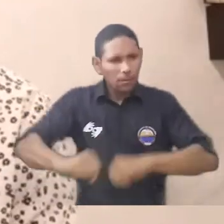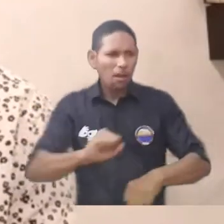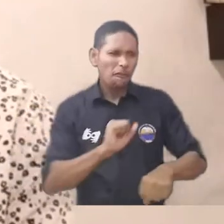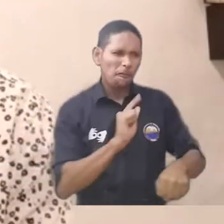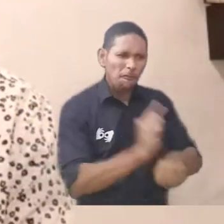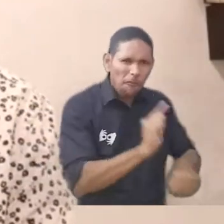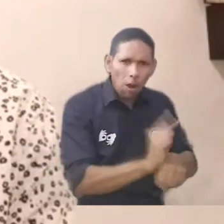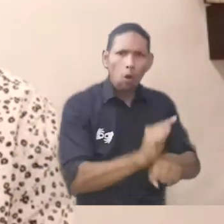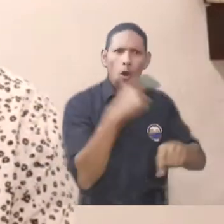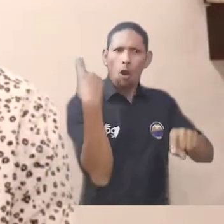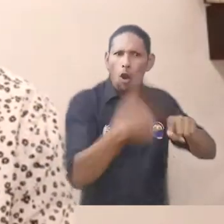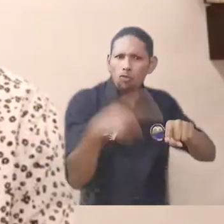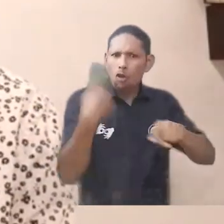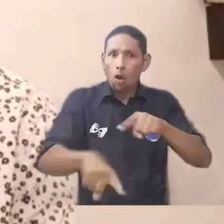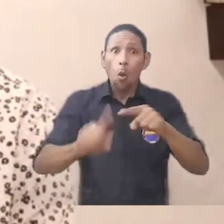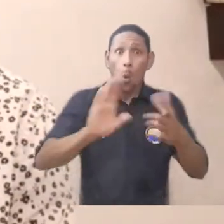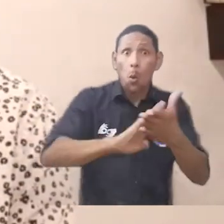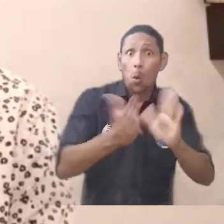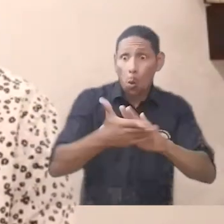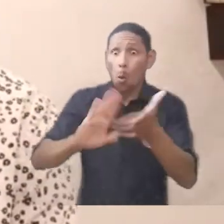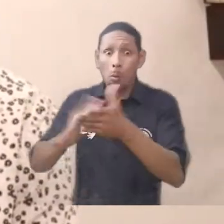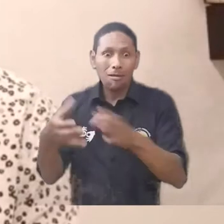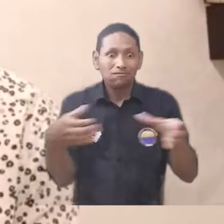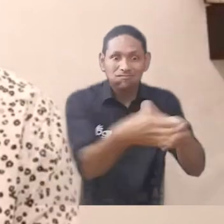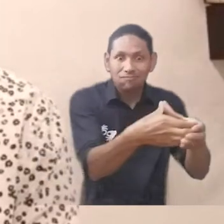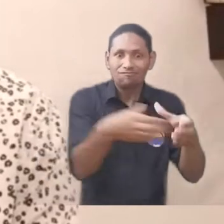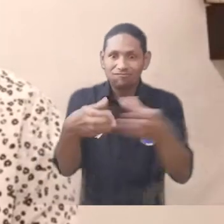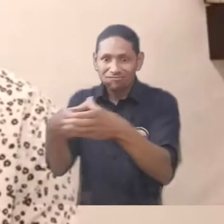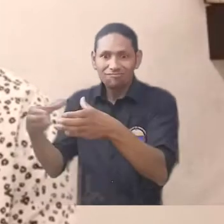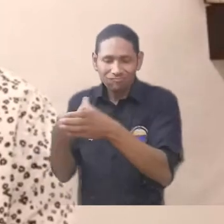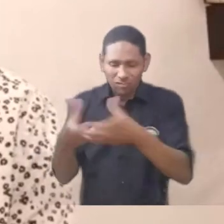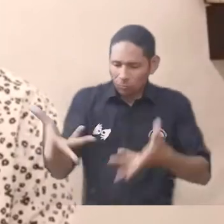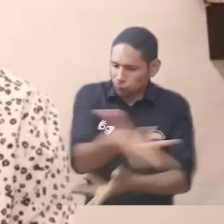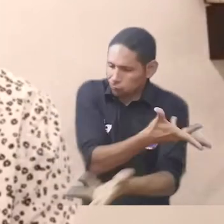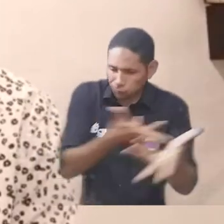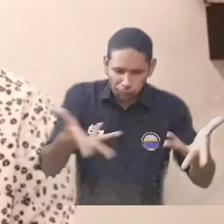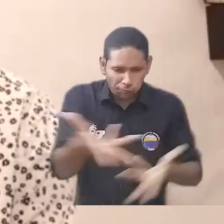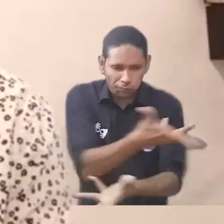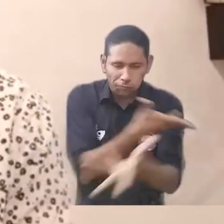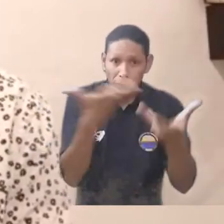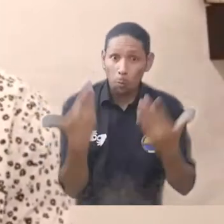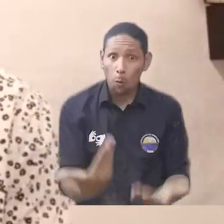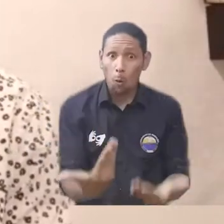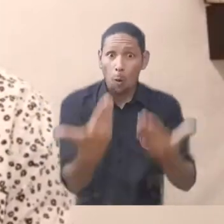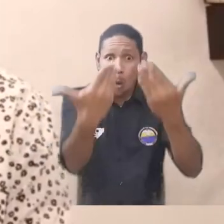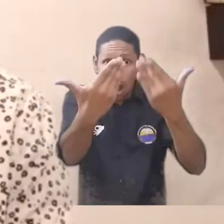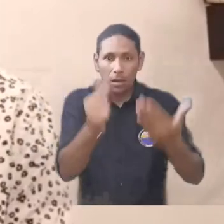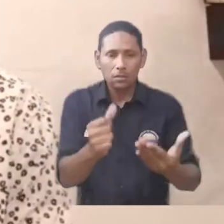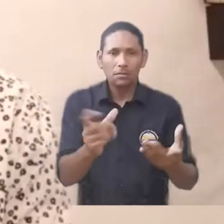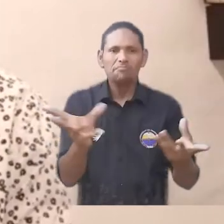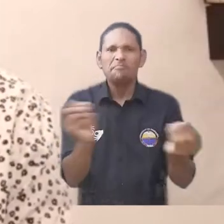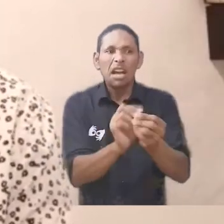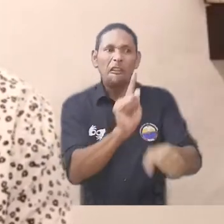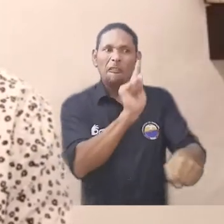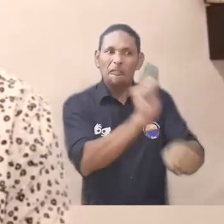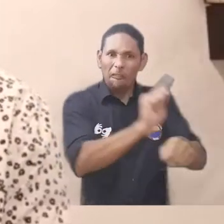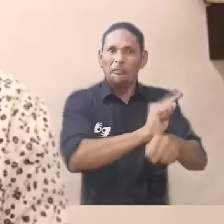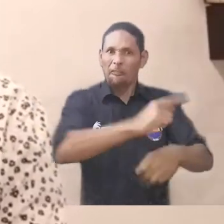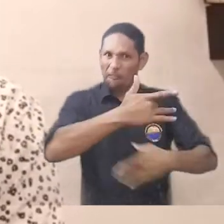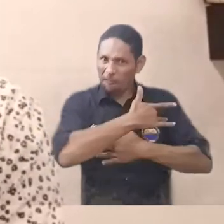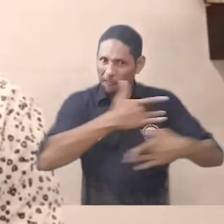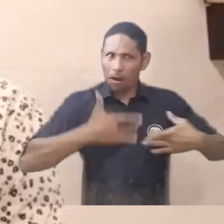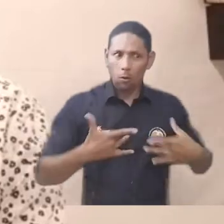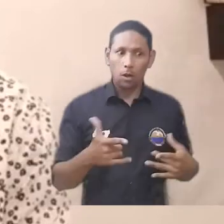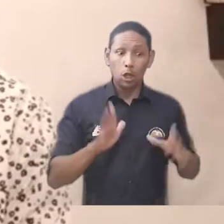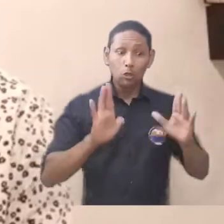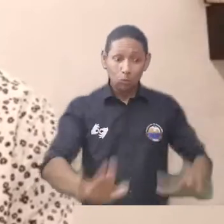realiza con sus comunidades, con su público, con grupos de interés, casos como Facultad de Salud con todo el